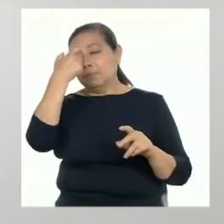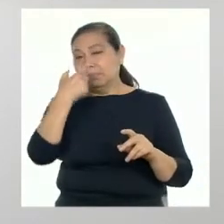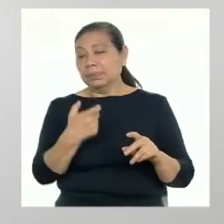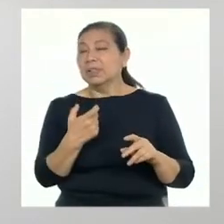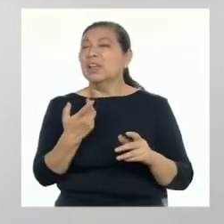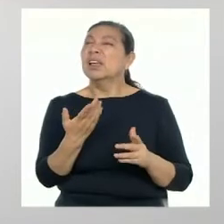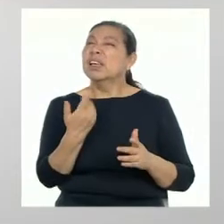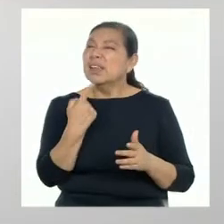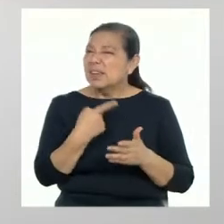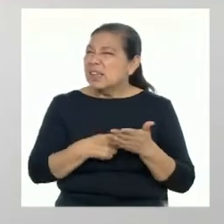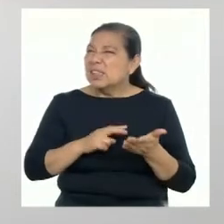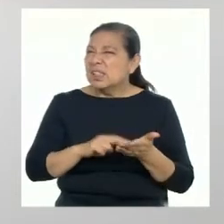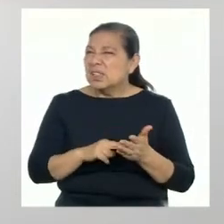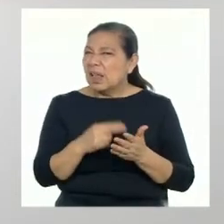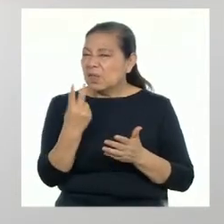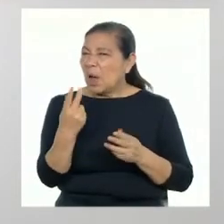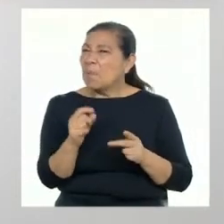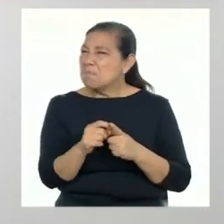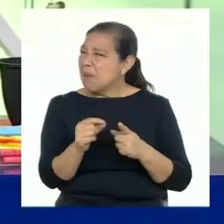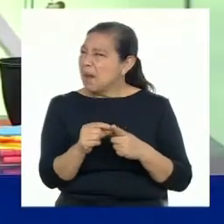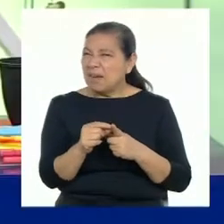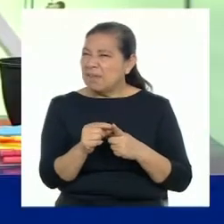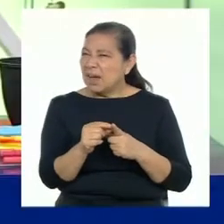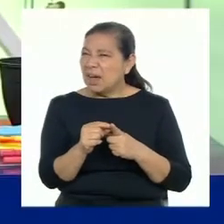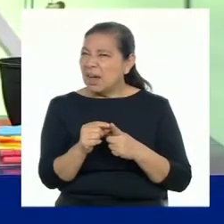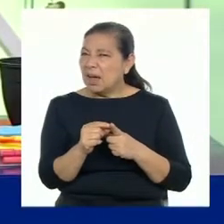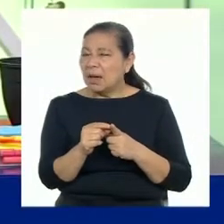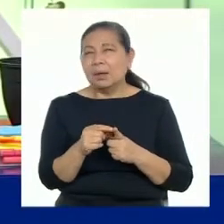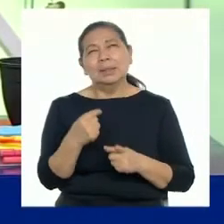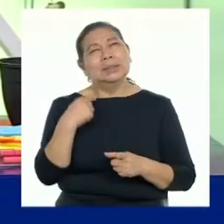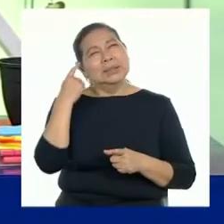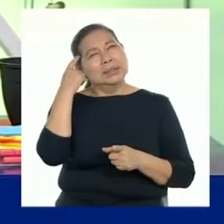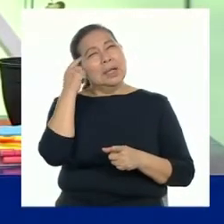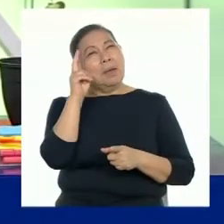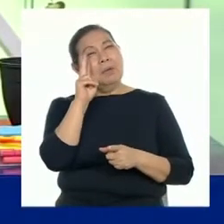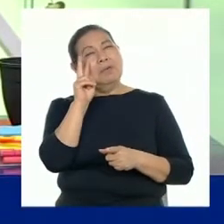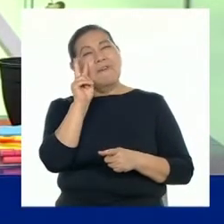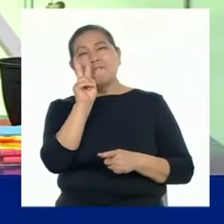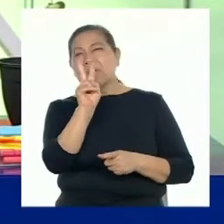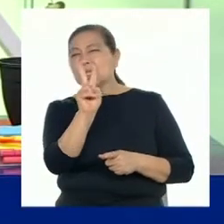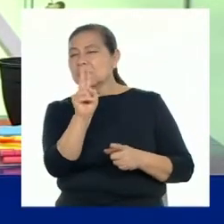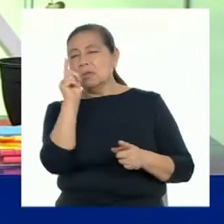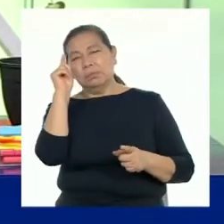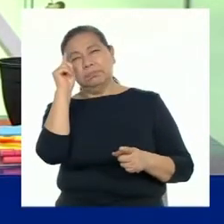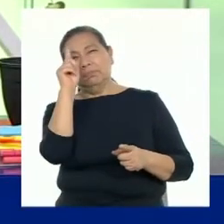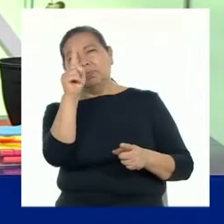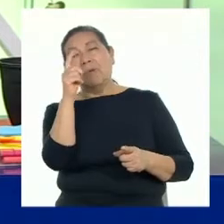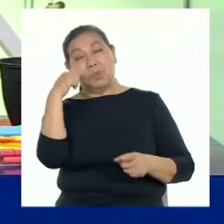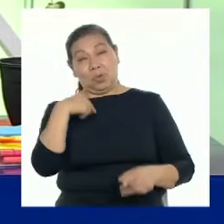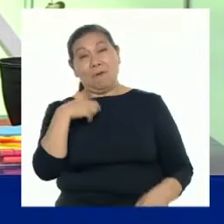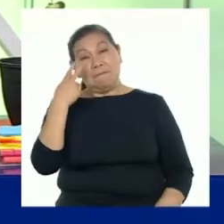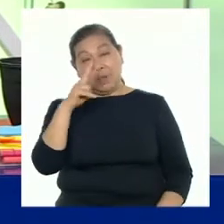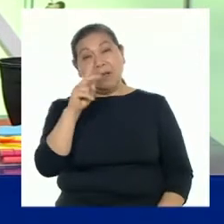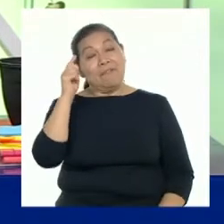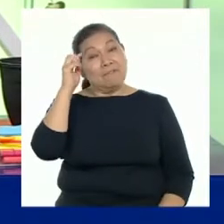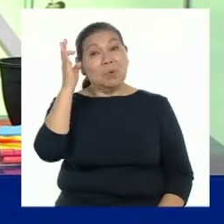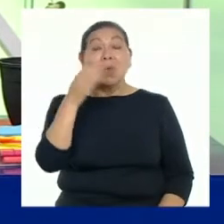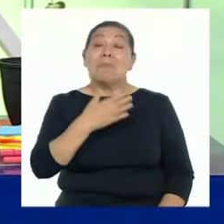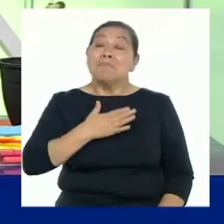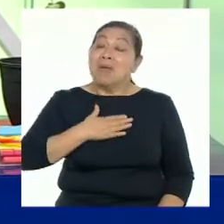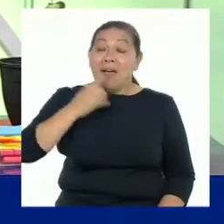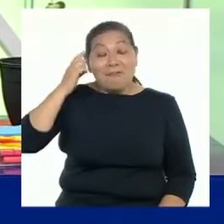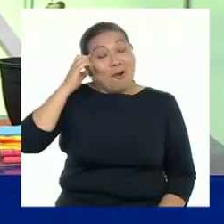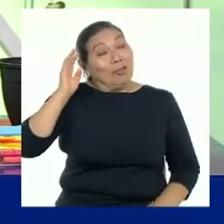¿Sabes a qué me refiero con esas dos palabras? Imagino que la visión está relacionada a mi manera de ver el futuro. Bueno, mi